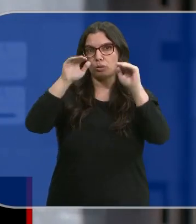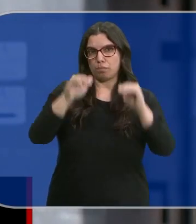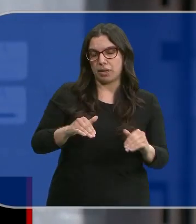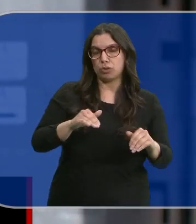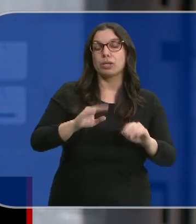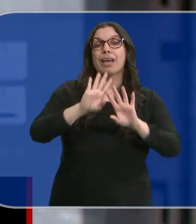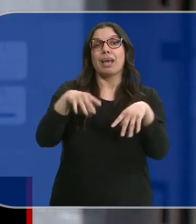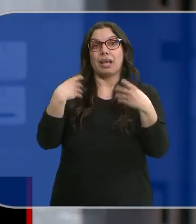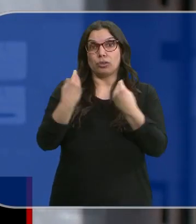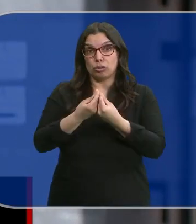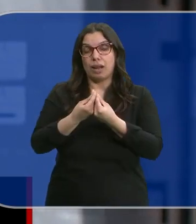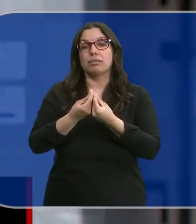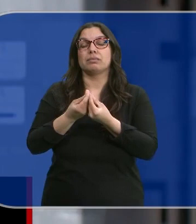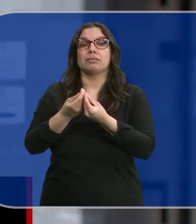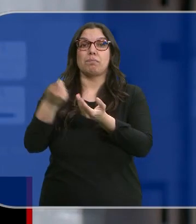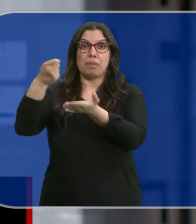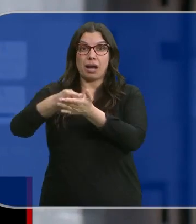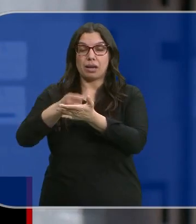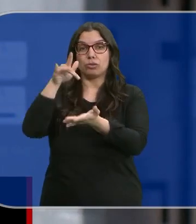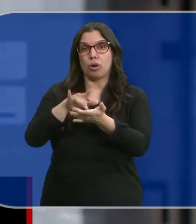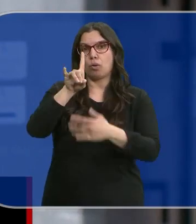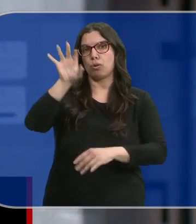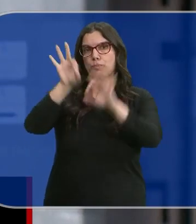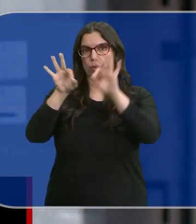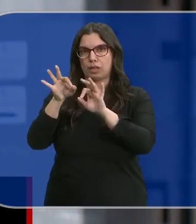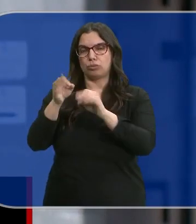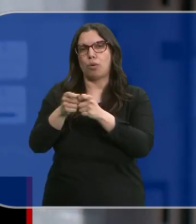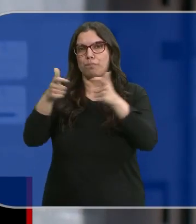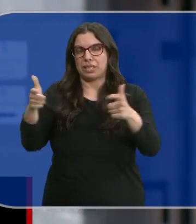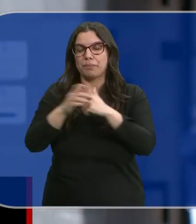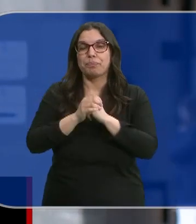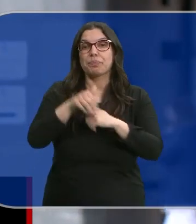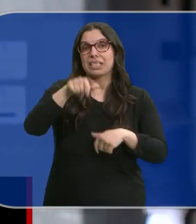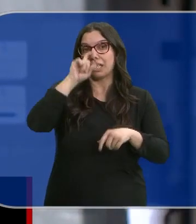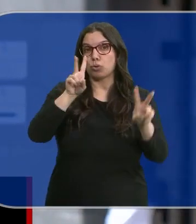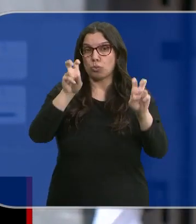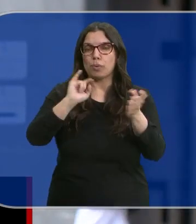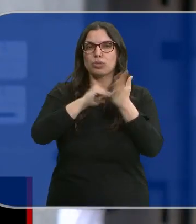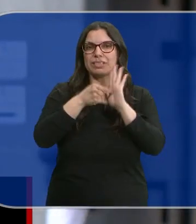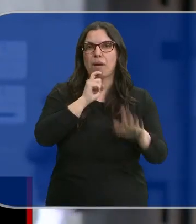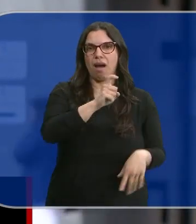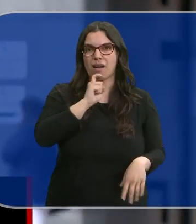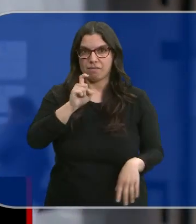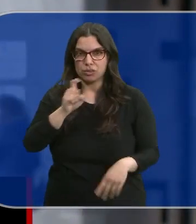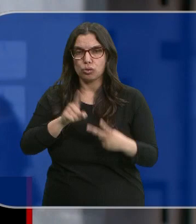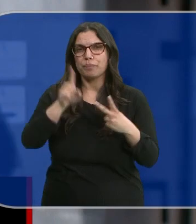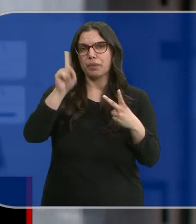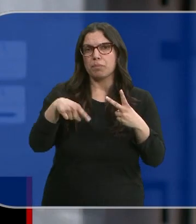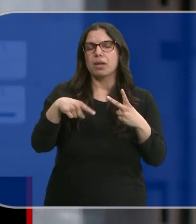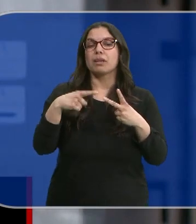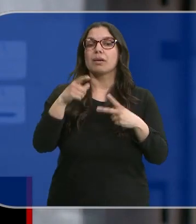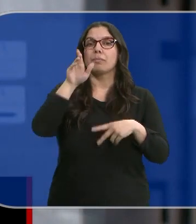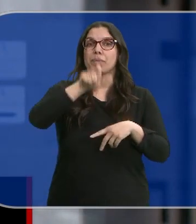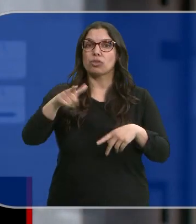y en cuanto al número de declaraciones a ingresar un 1% más. Entre las novedades de esta campaña está un sistema de avisos y también apoyo